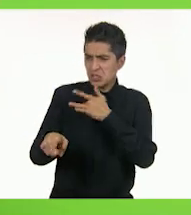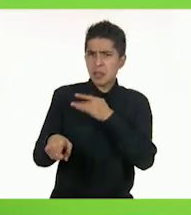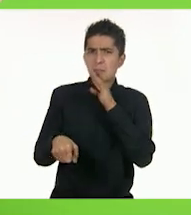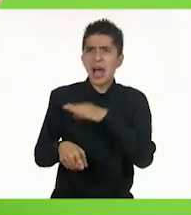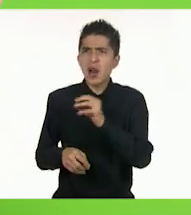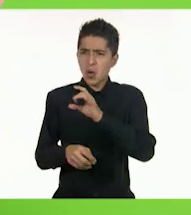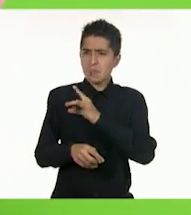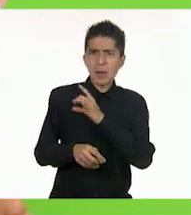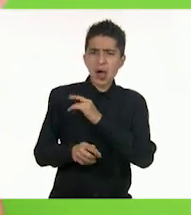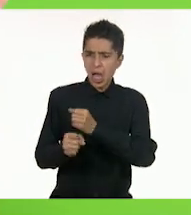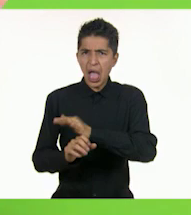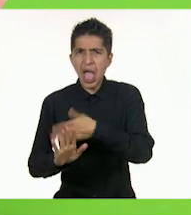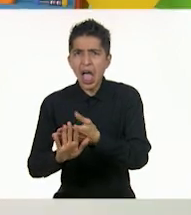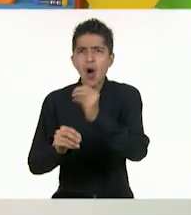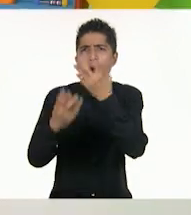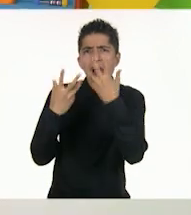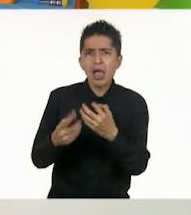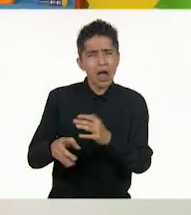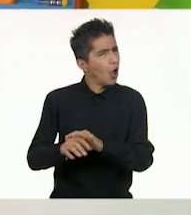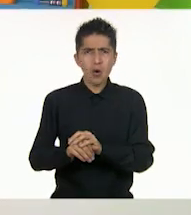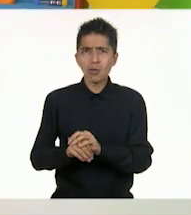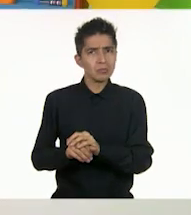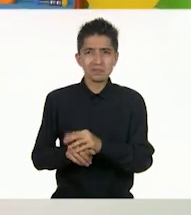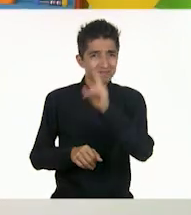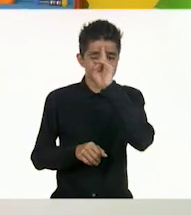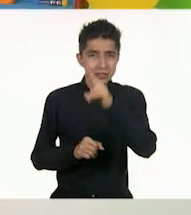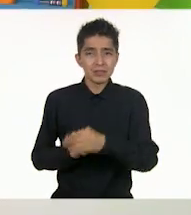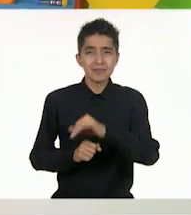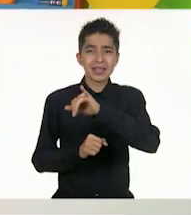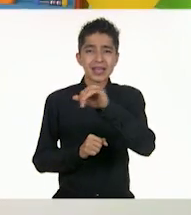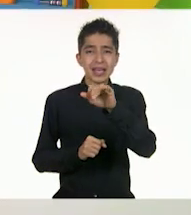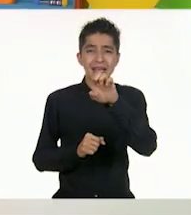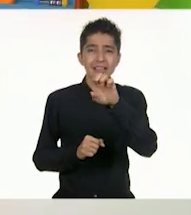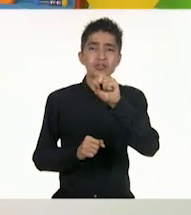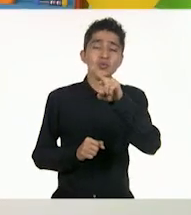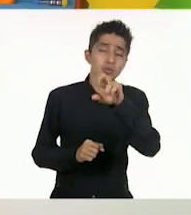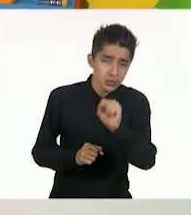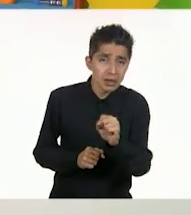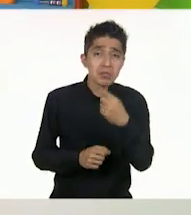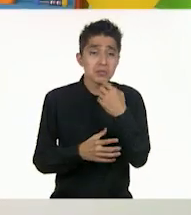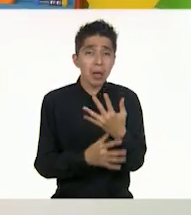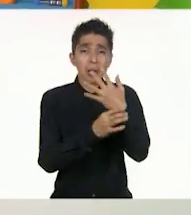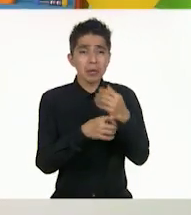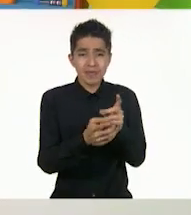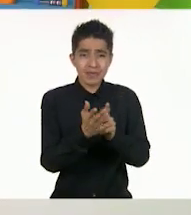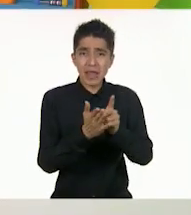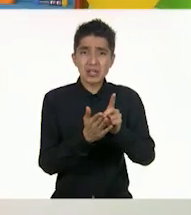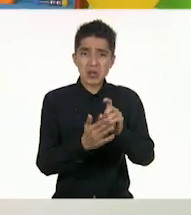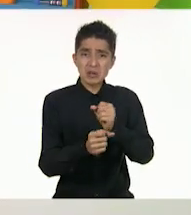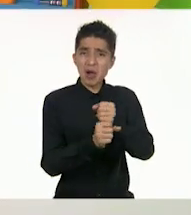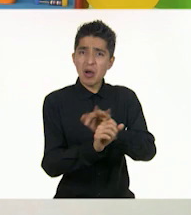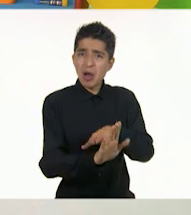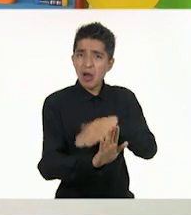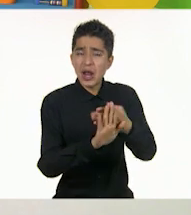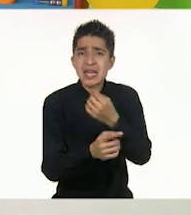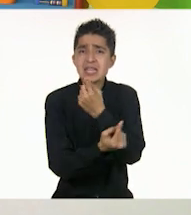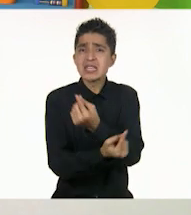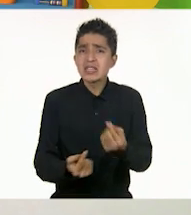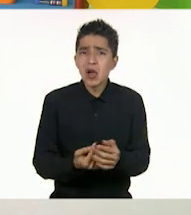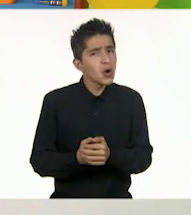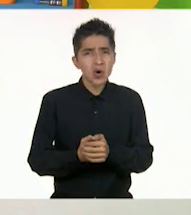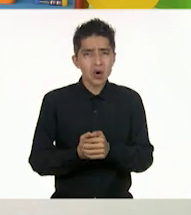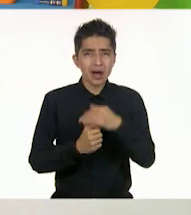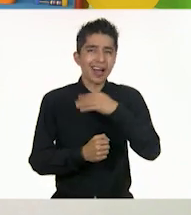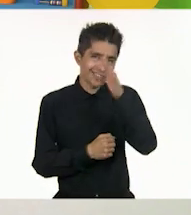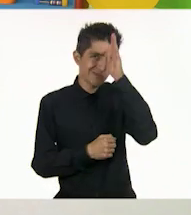tengan miedo o estén tristes. Y Jesús Dionisio también dice que los papás no tienen derecho a pegarle a los niños y estoy de